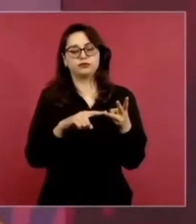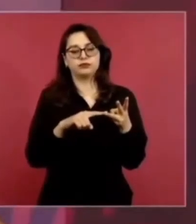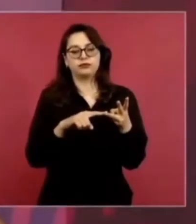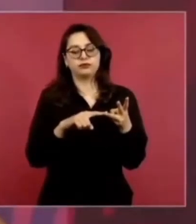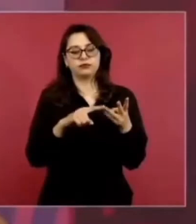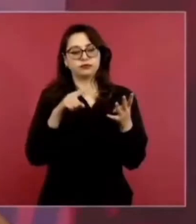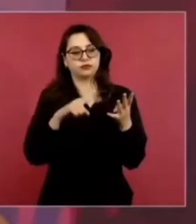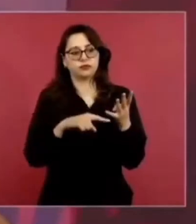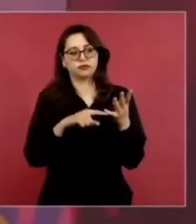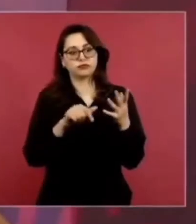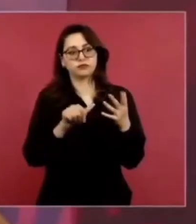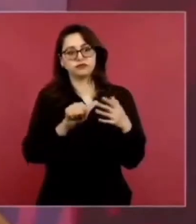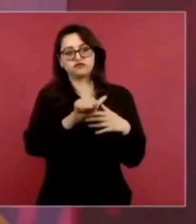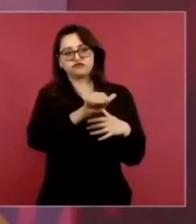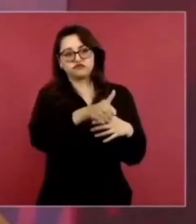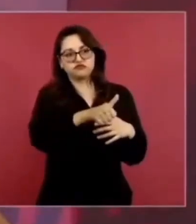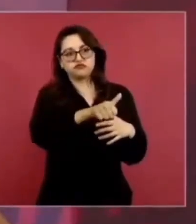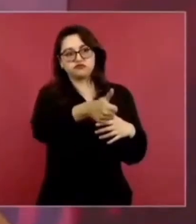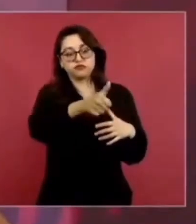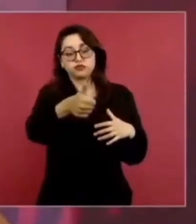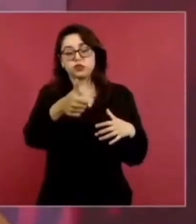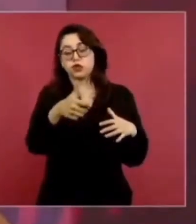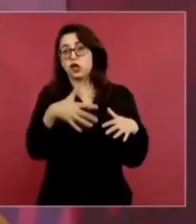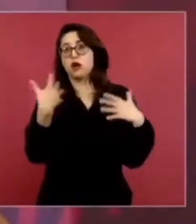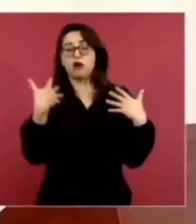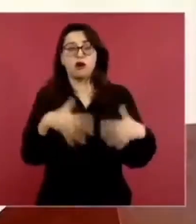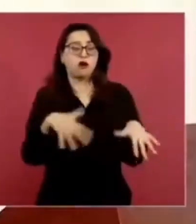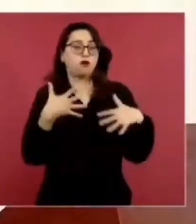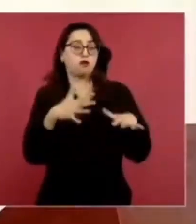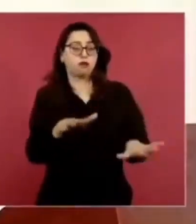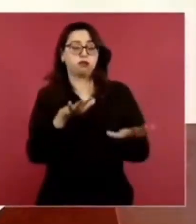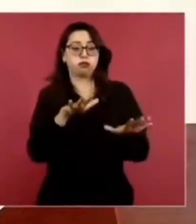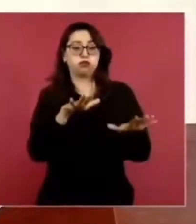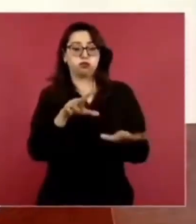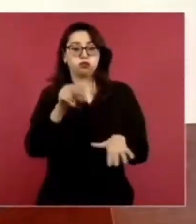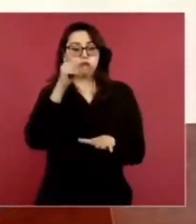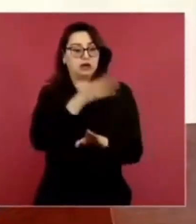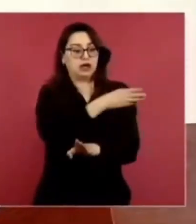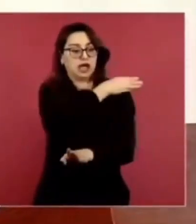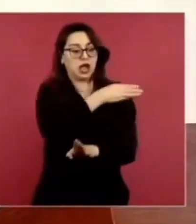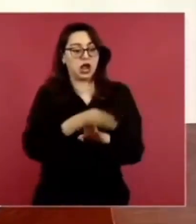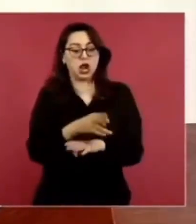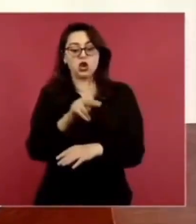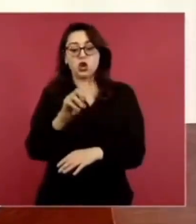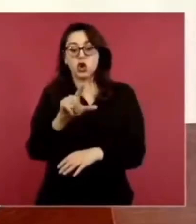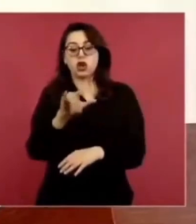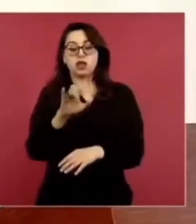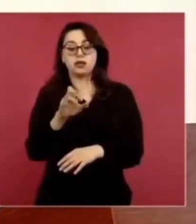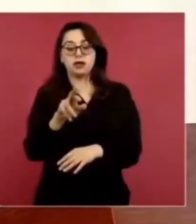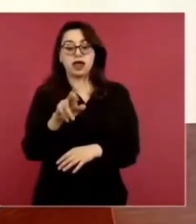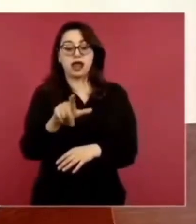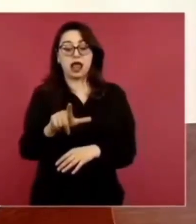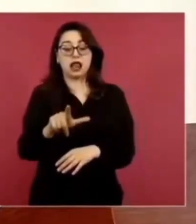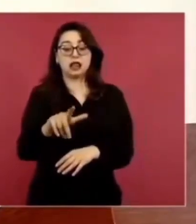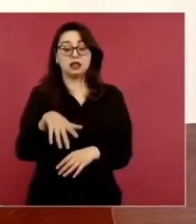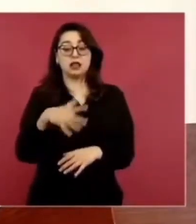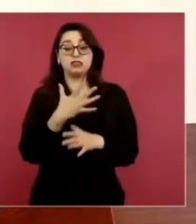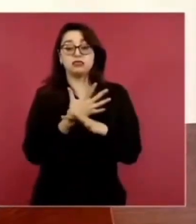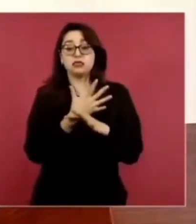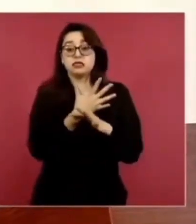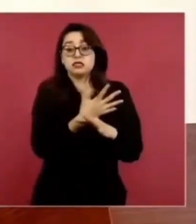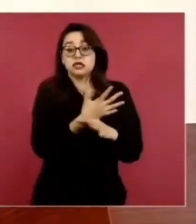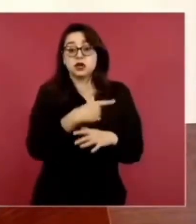Y así otros. En los últimos tiempos, en la época neoliberal, ninguno de